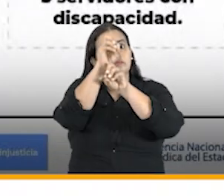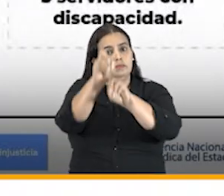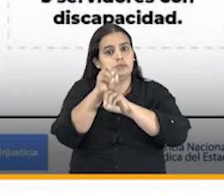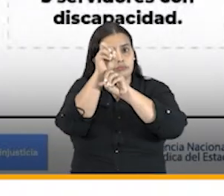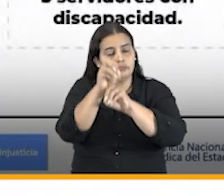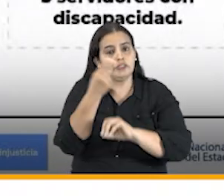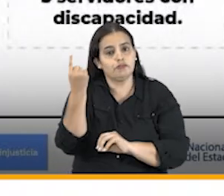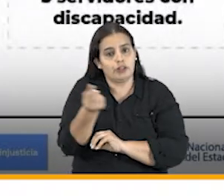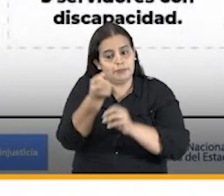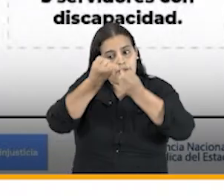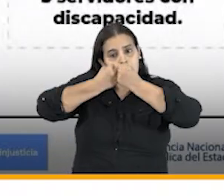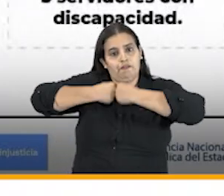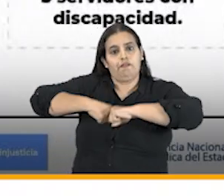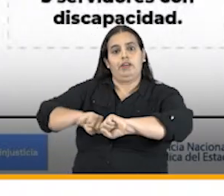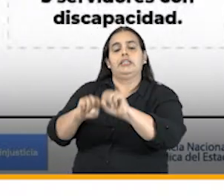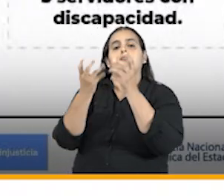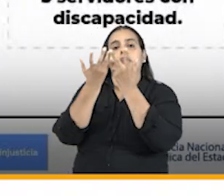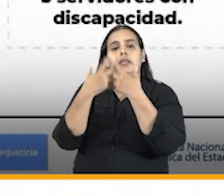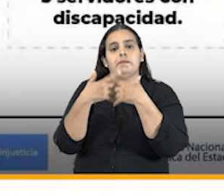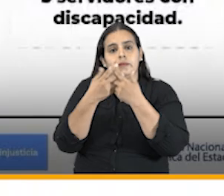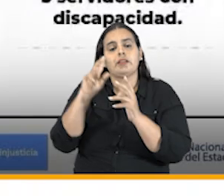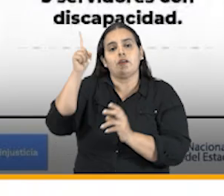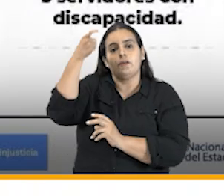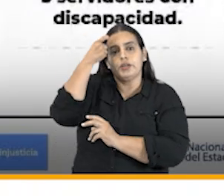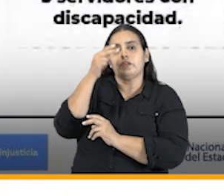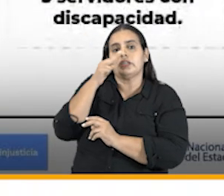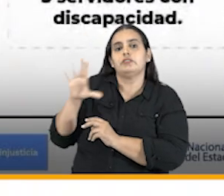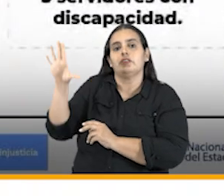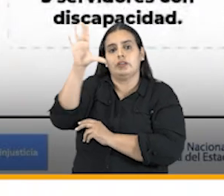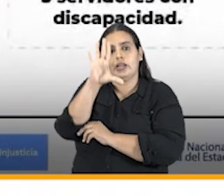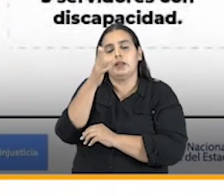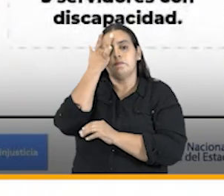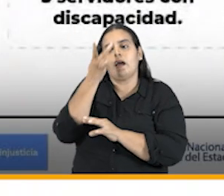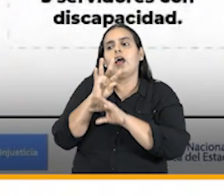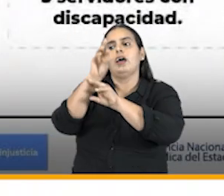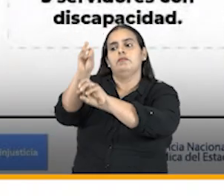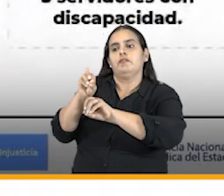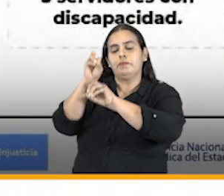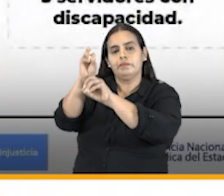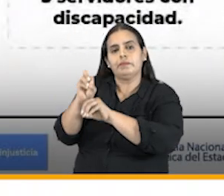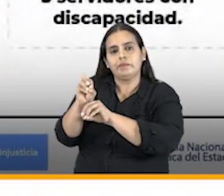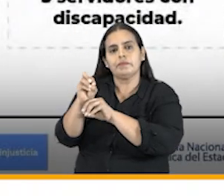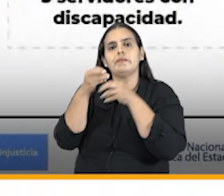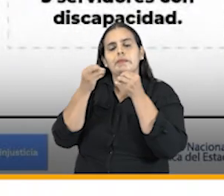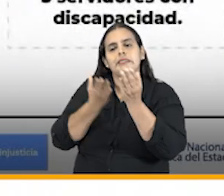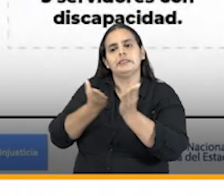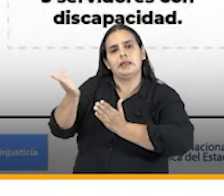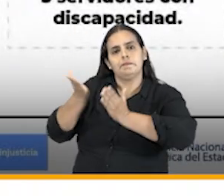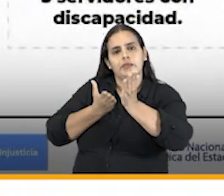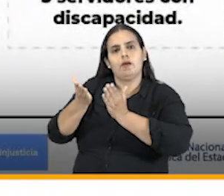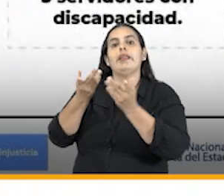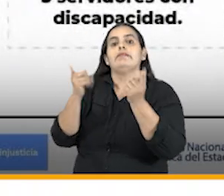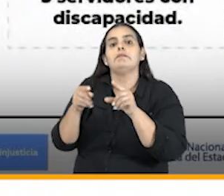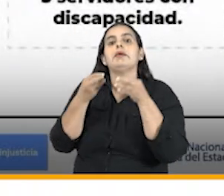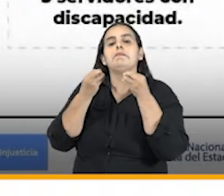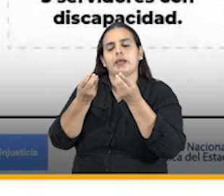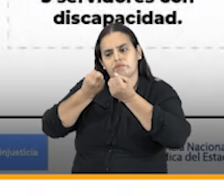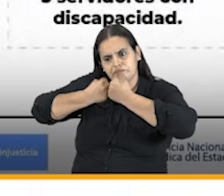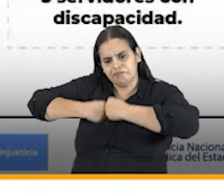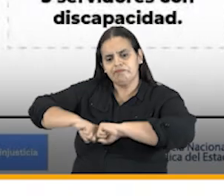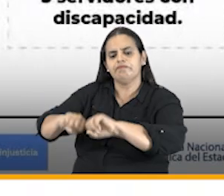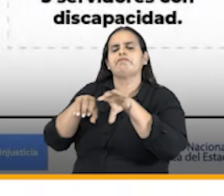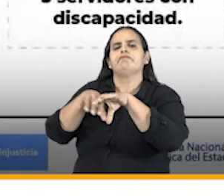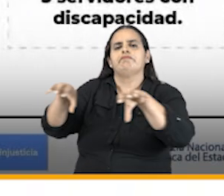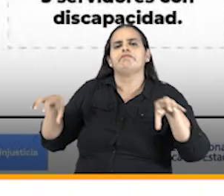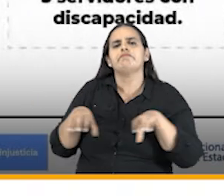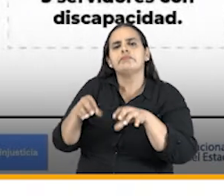refiero no solamente al esfuerzo de la entidad del gobierno nacional por la formación de los servidores públicos sino también al esfuerzo que han